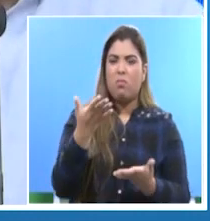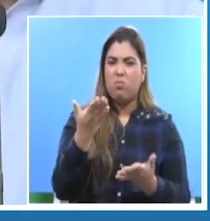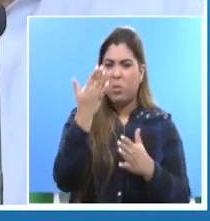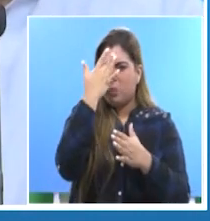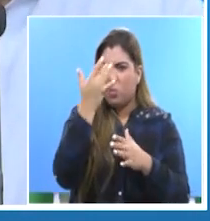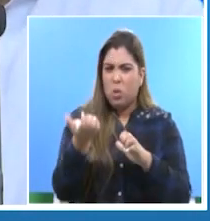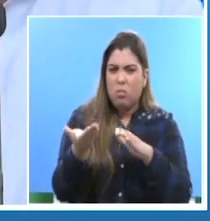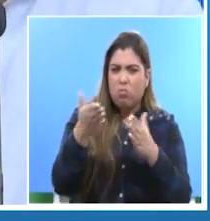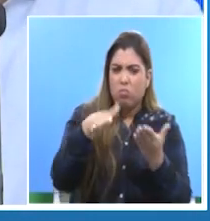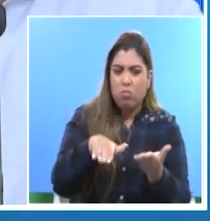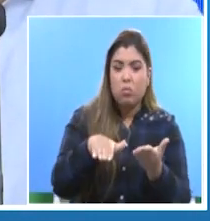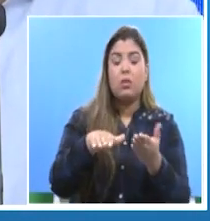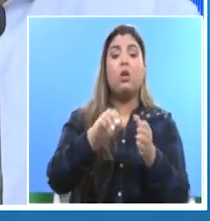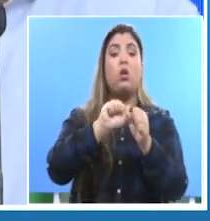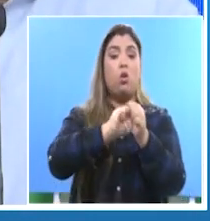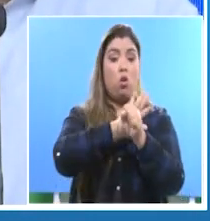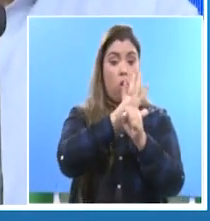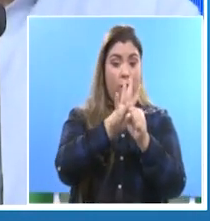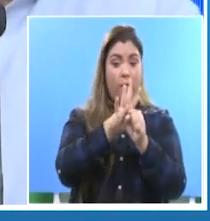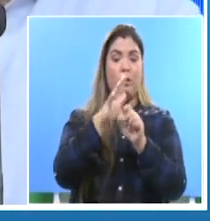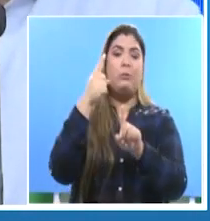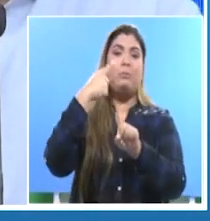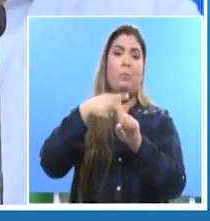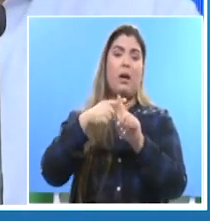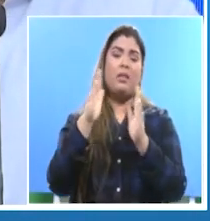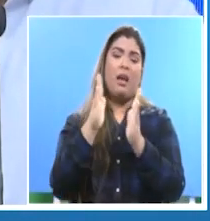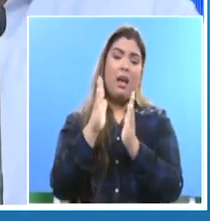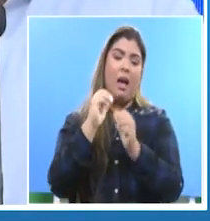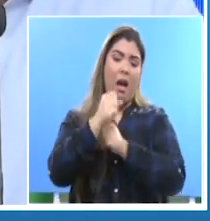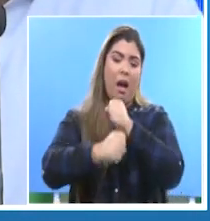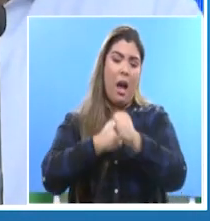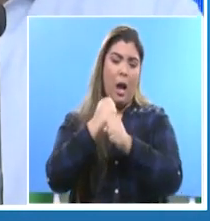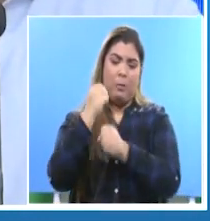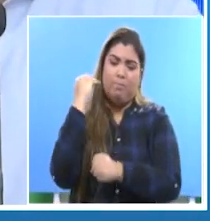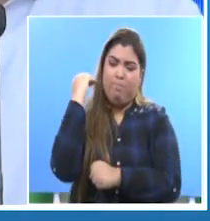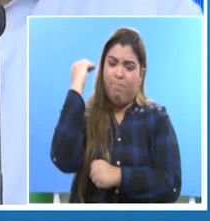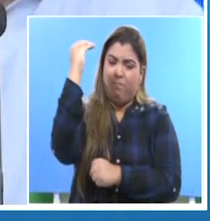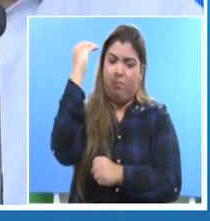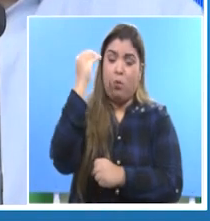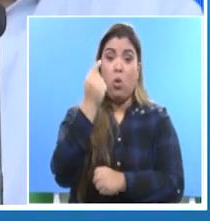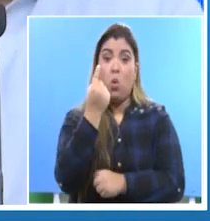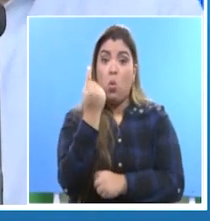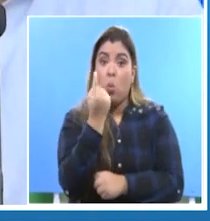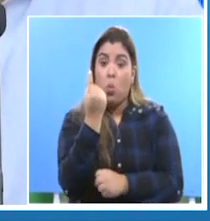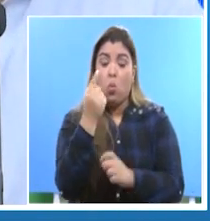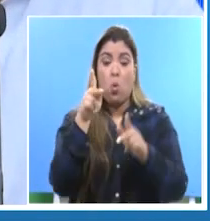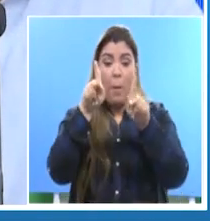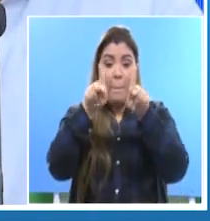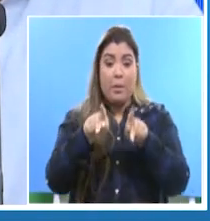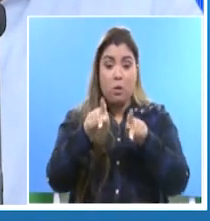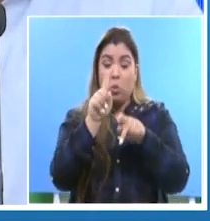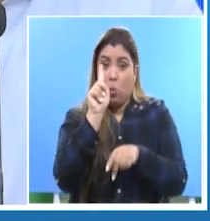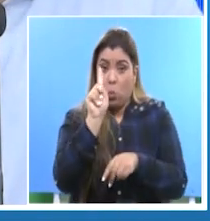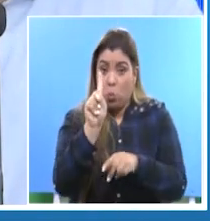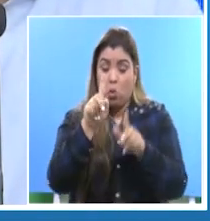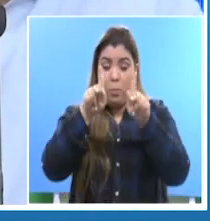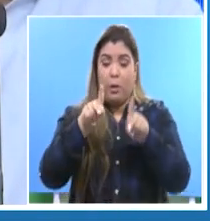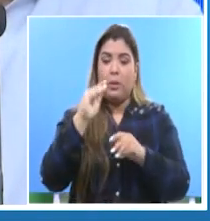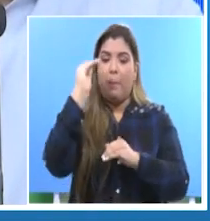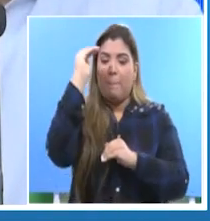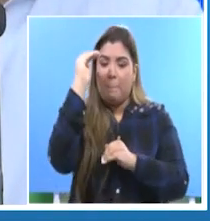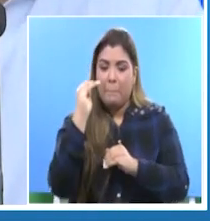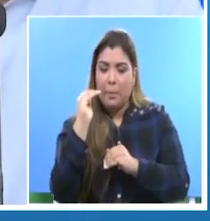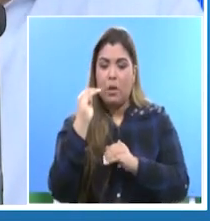comorbilidades o el factor de riesgo de la edad. Solamente uno es una persona menor de 60 años sin